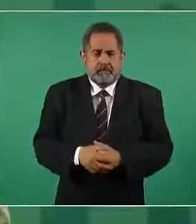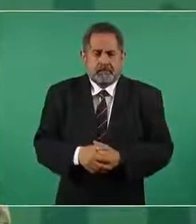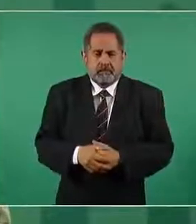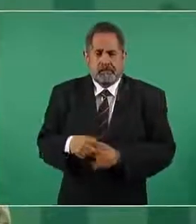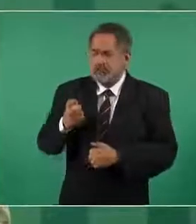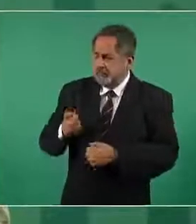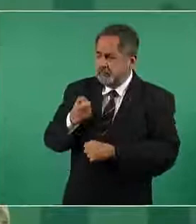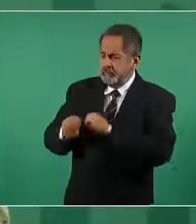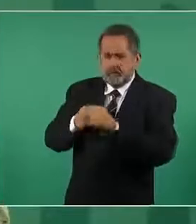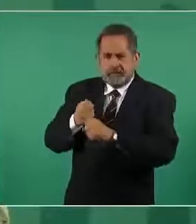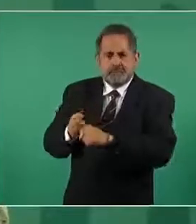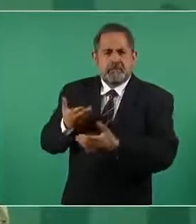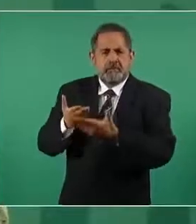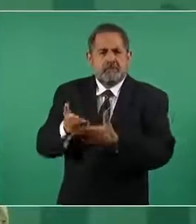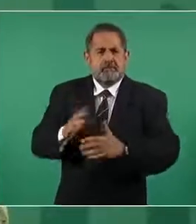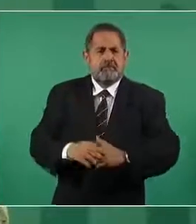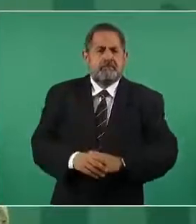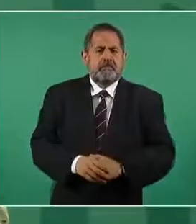solicitar este año